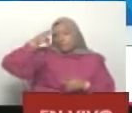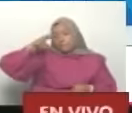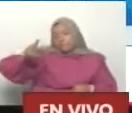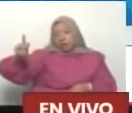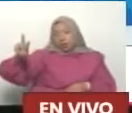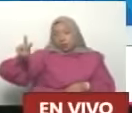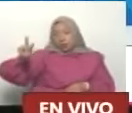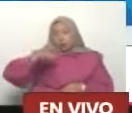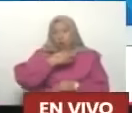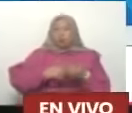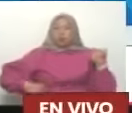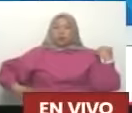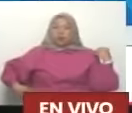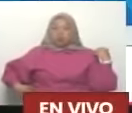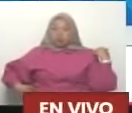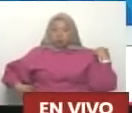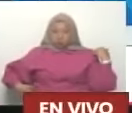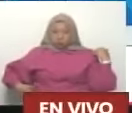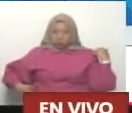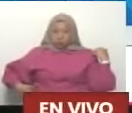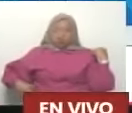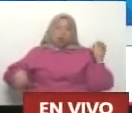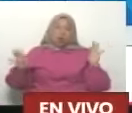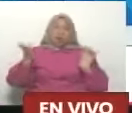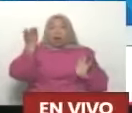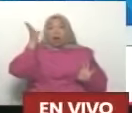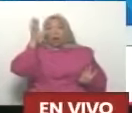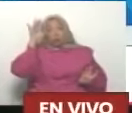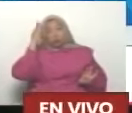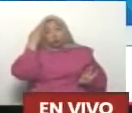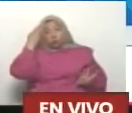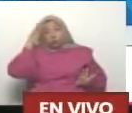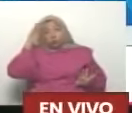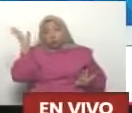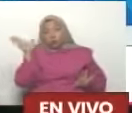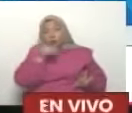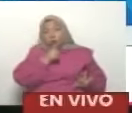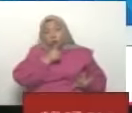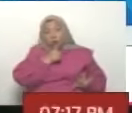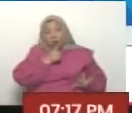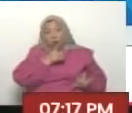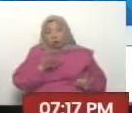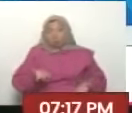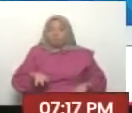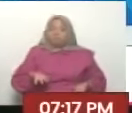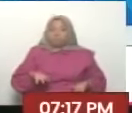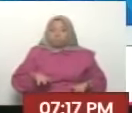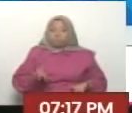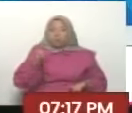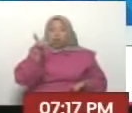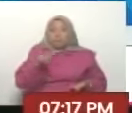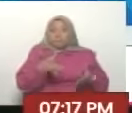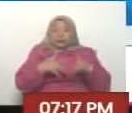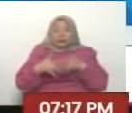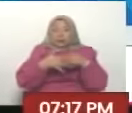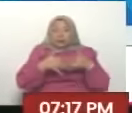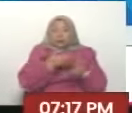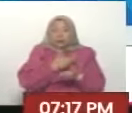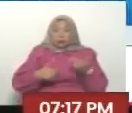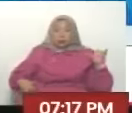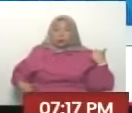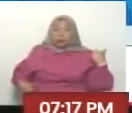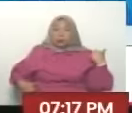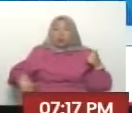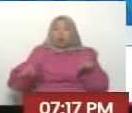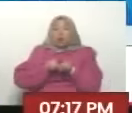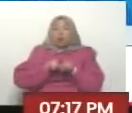atacar al presidente López Obrador no tengan duda de eso porque los gringos pusieron a Milley y a Novoa para que fueran los encargados